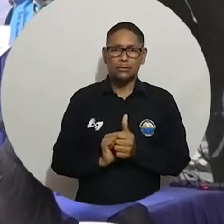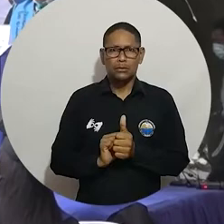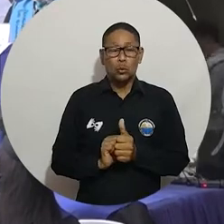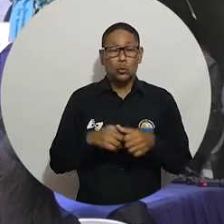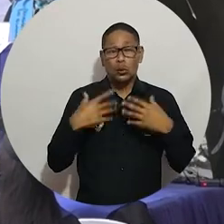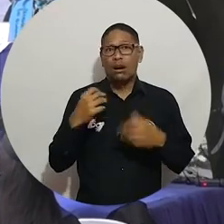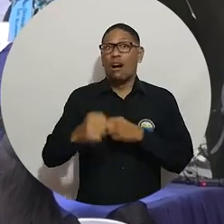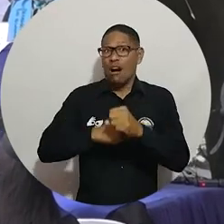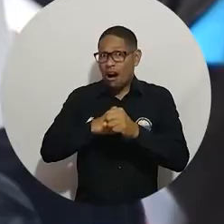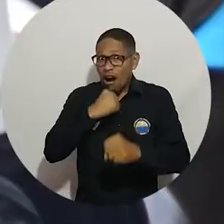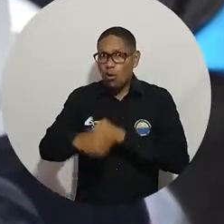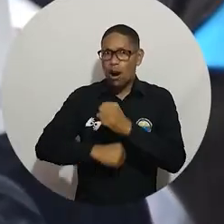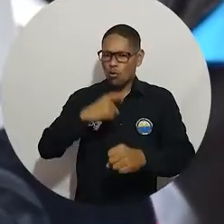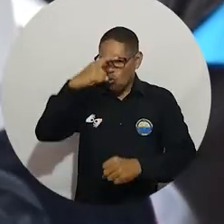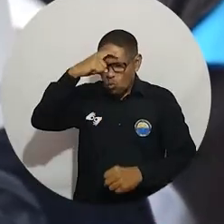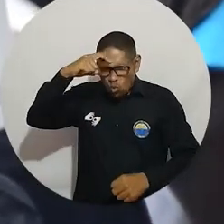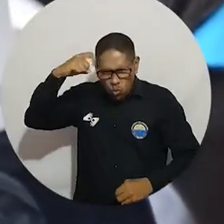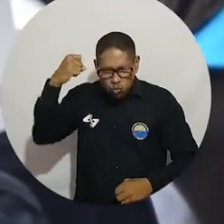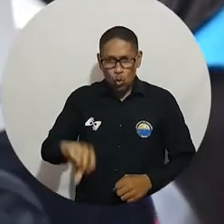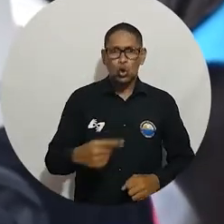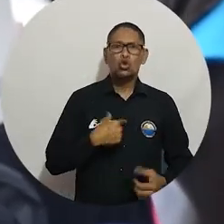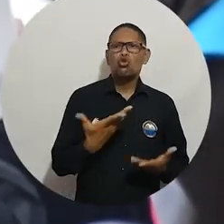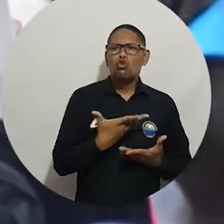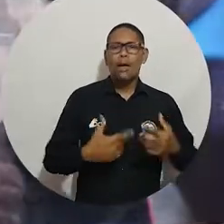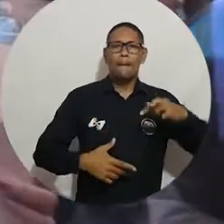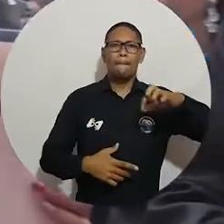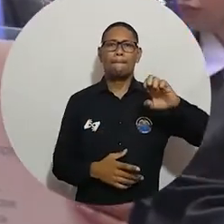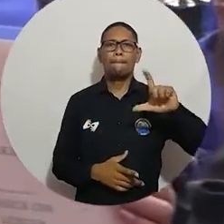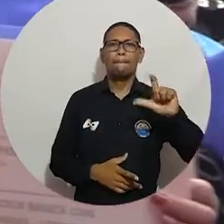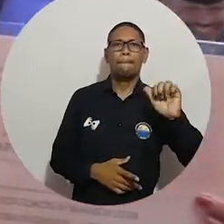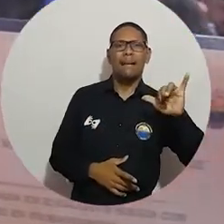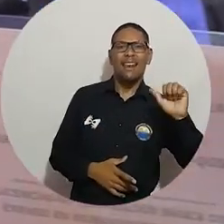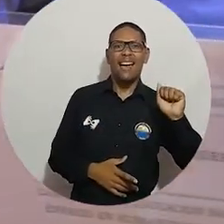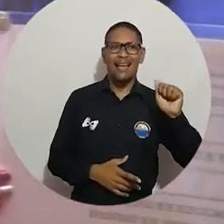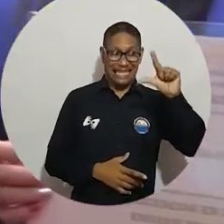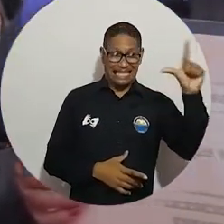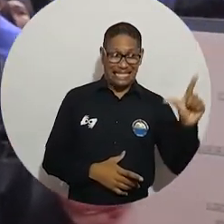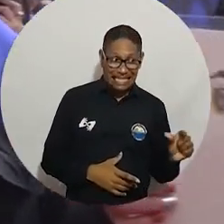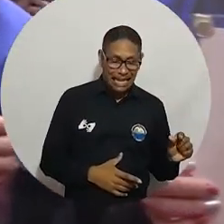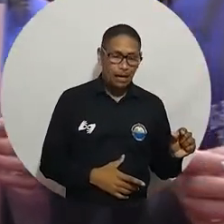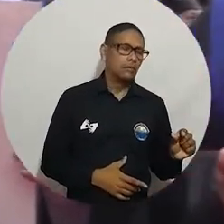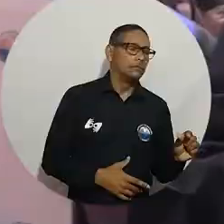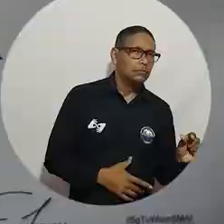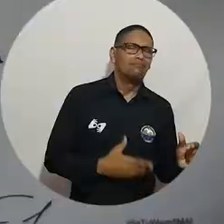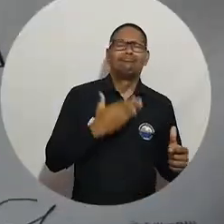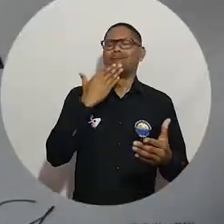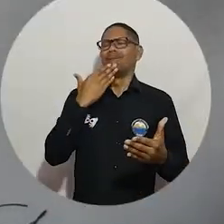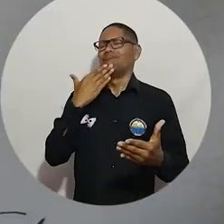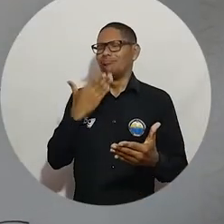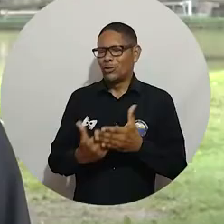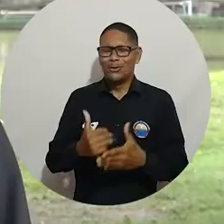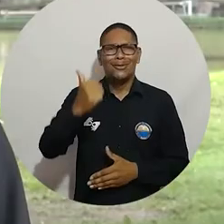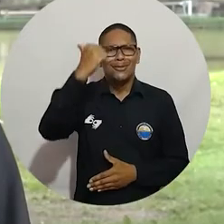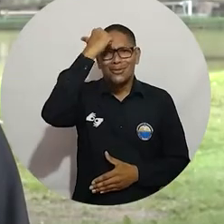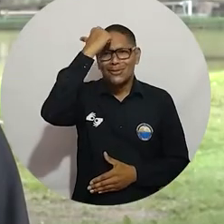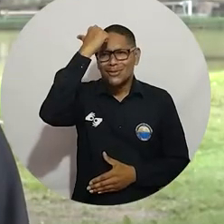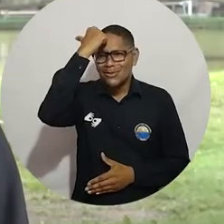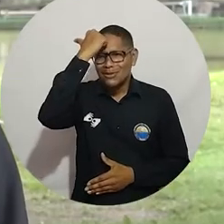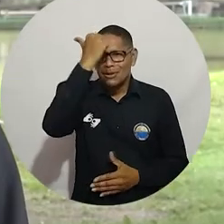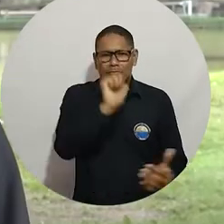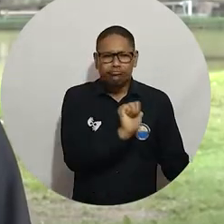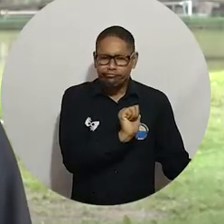a distancia. Fueron años de sacrificio, de lucha. Vengo de Pelaya Cesar a